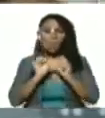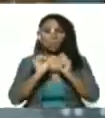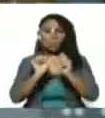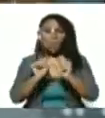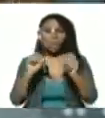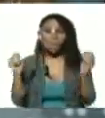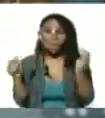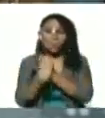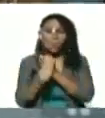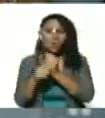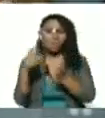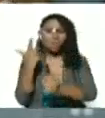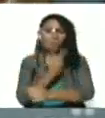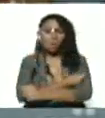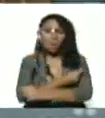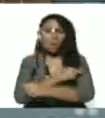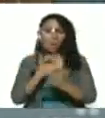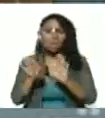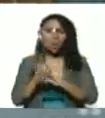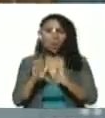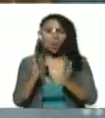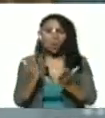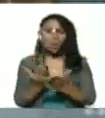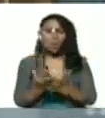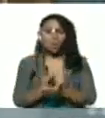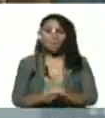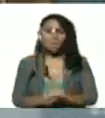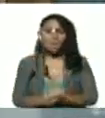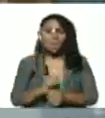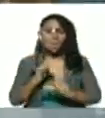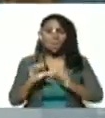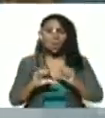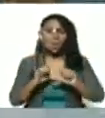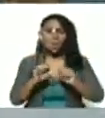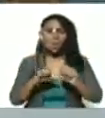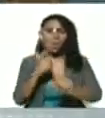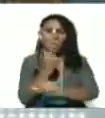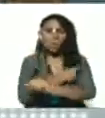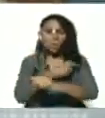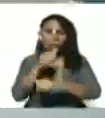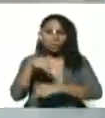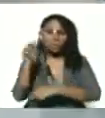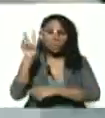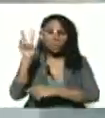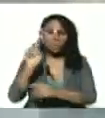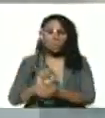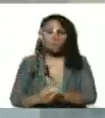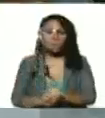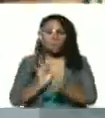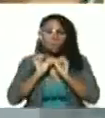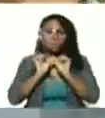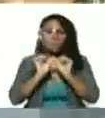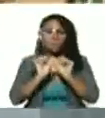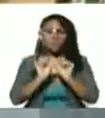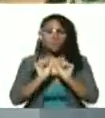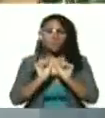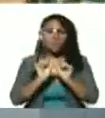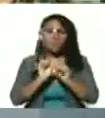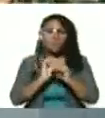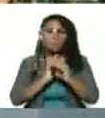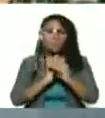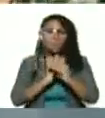consiguiendo vacunas en el mundo producimos vacunas en Venezuela y mantenemos un stock